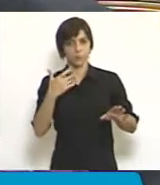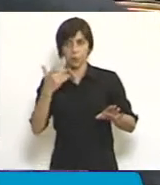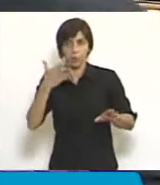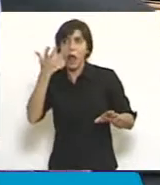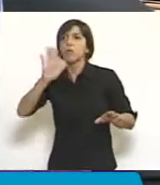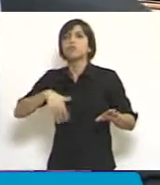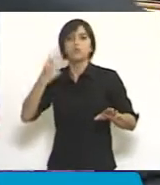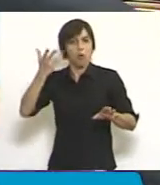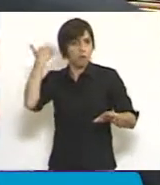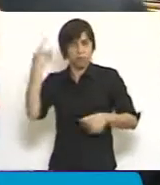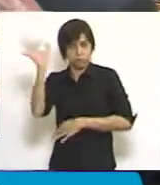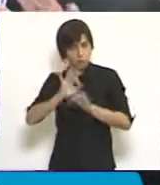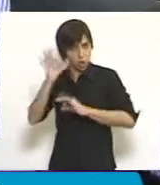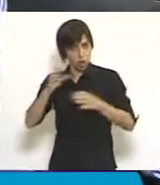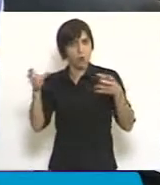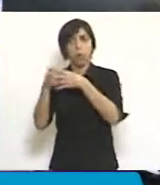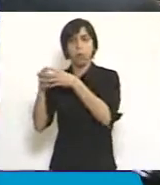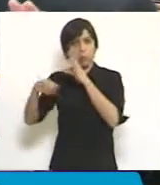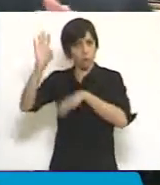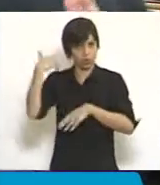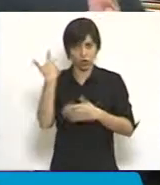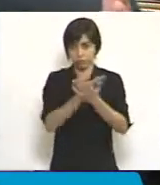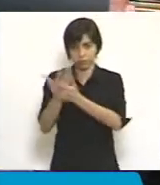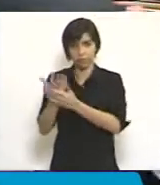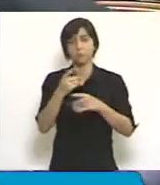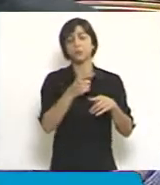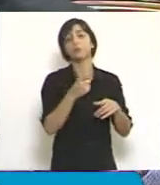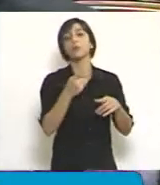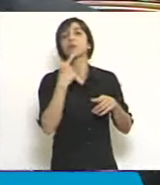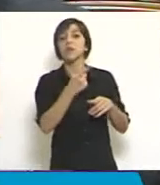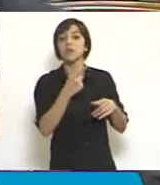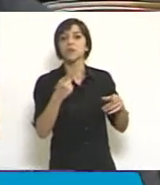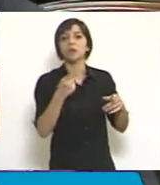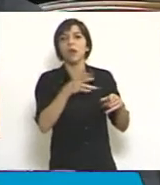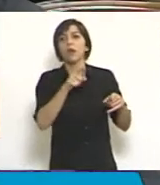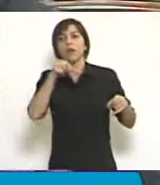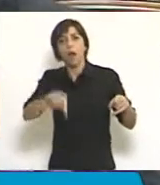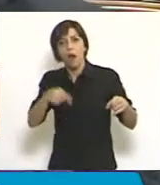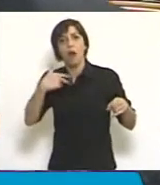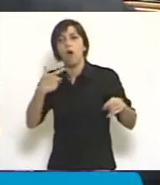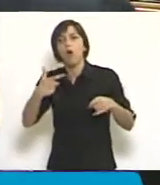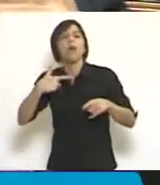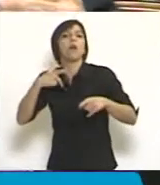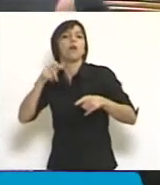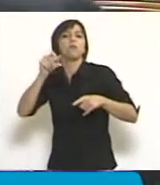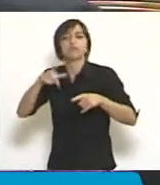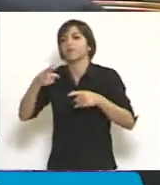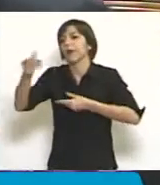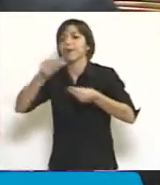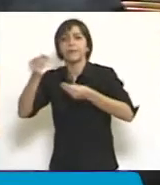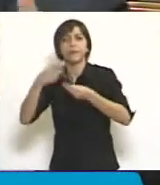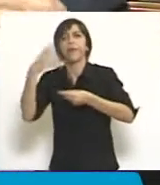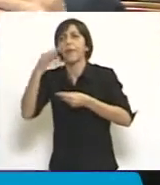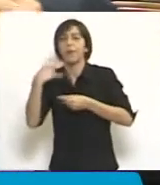de la mayoría, y separar la función jurisdiccional de la función administrativa. Lea el Código Procesal